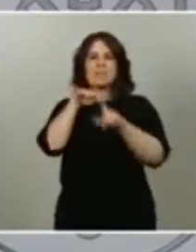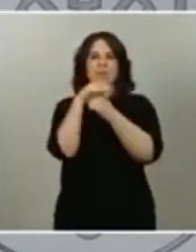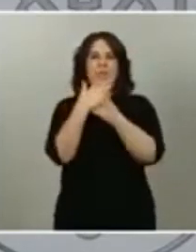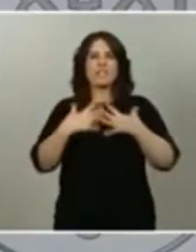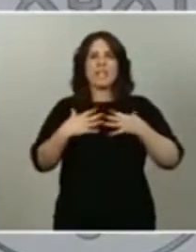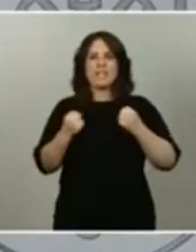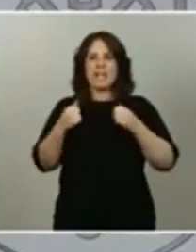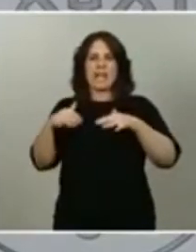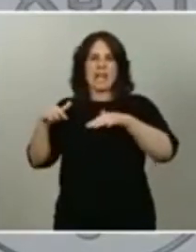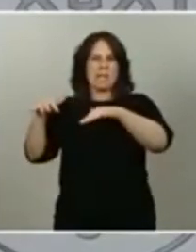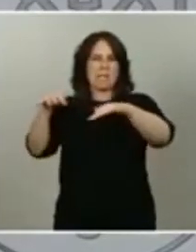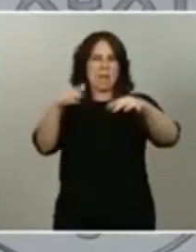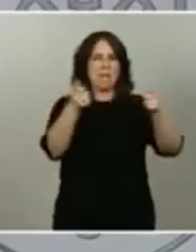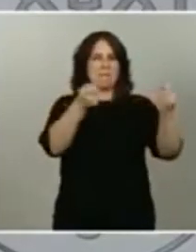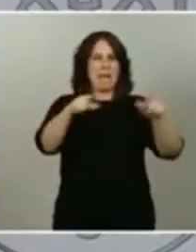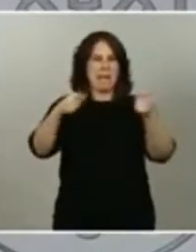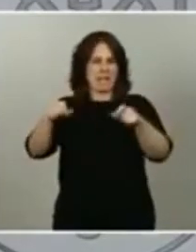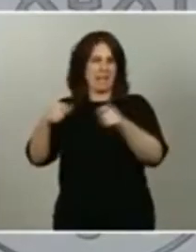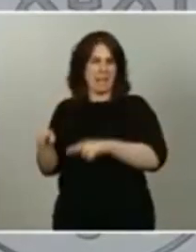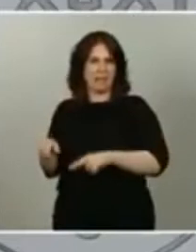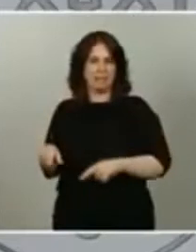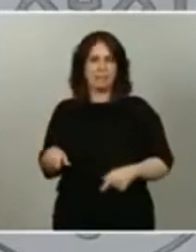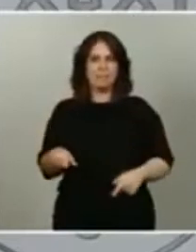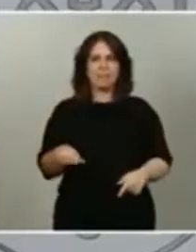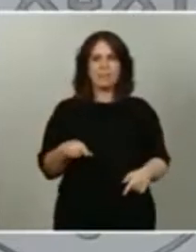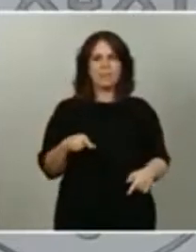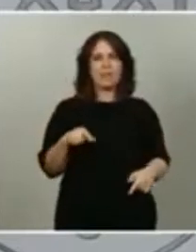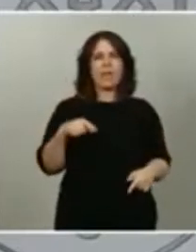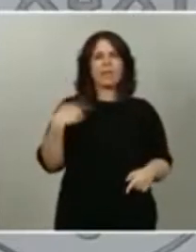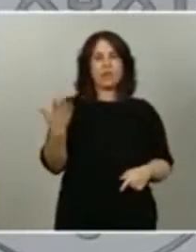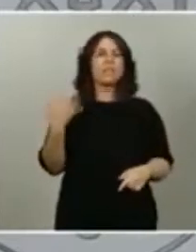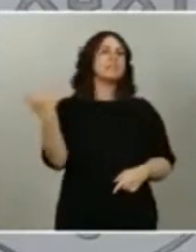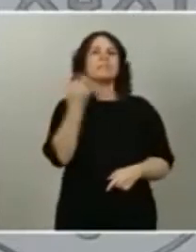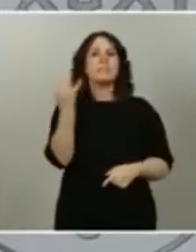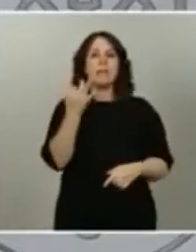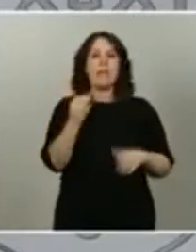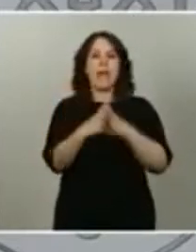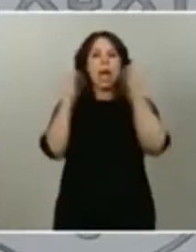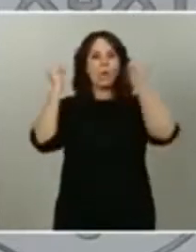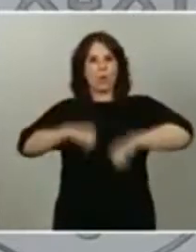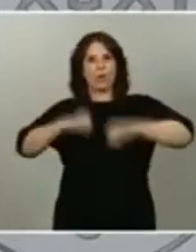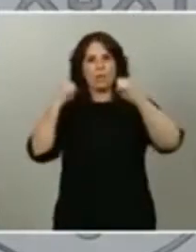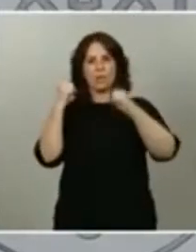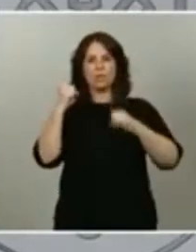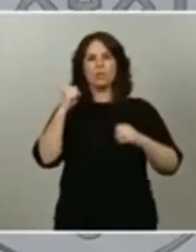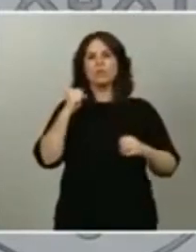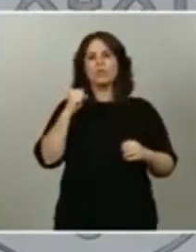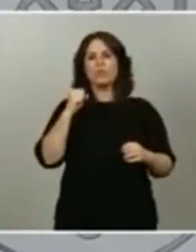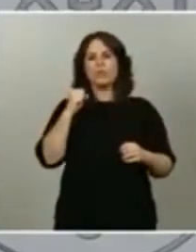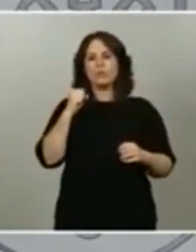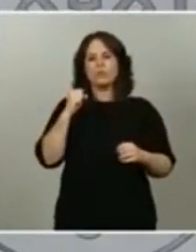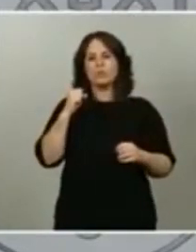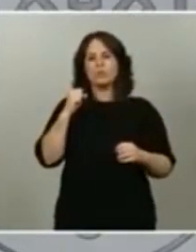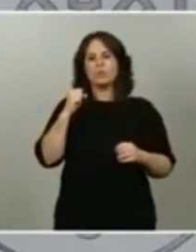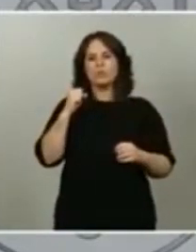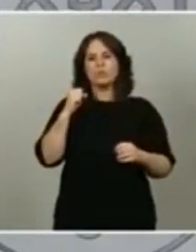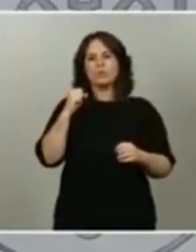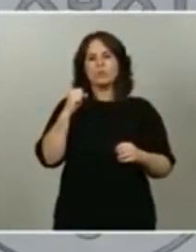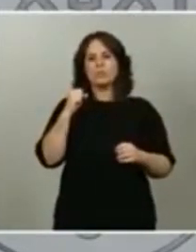sanitaria, epidemiológica, y tenemos que ponernos de acuerdo en identificar cuáles son los parámetros que